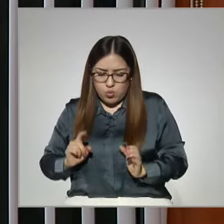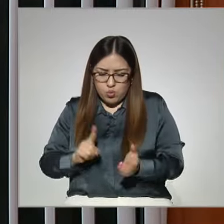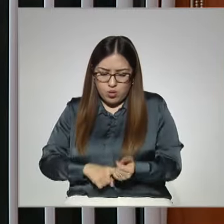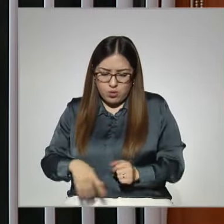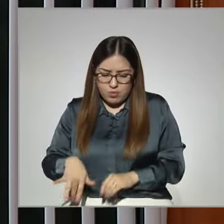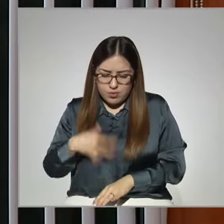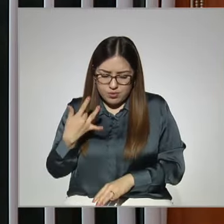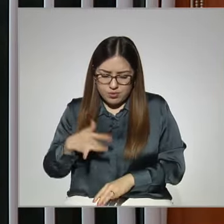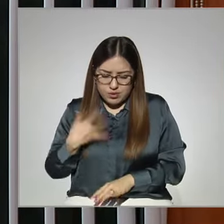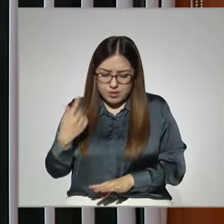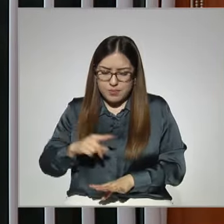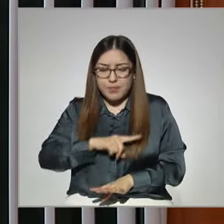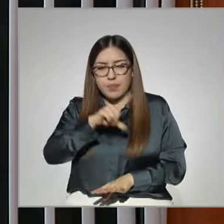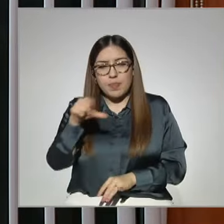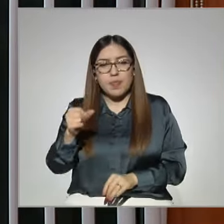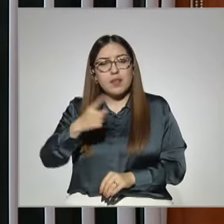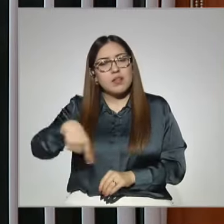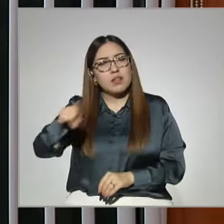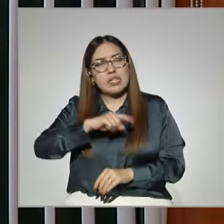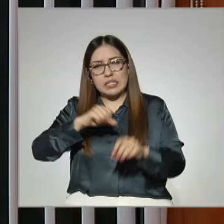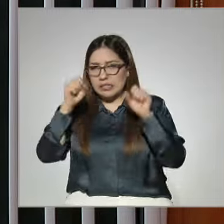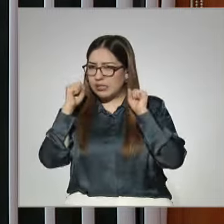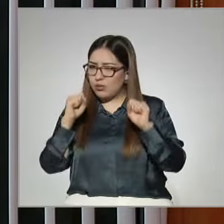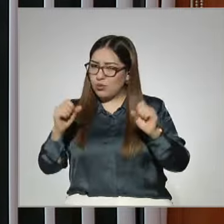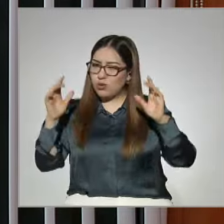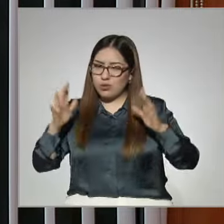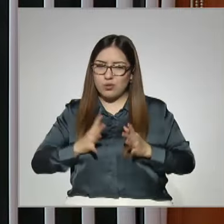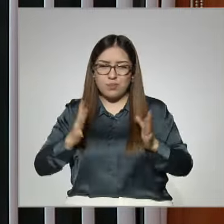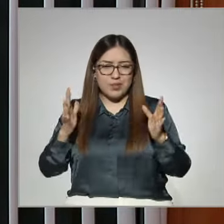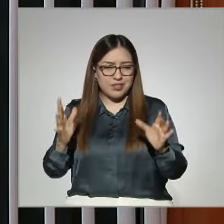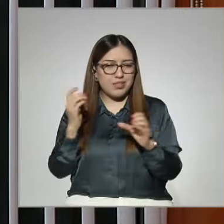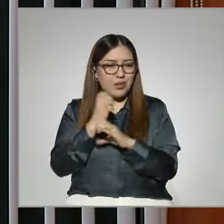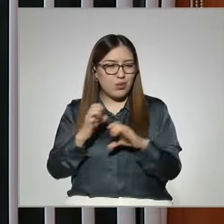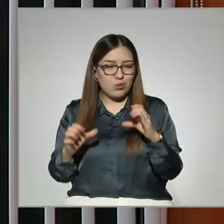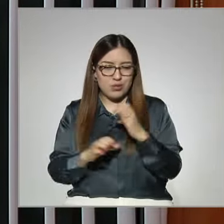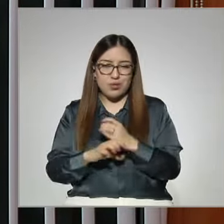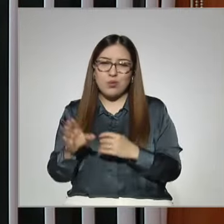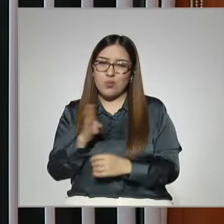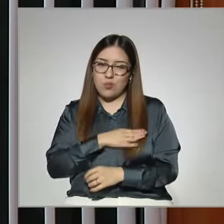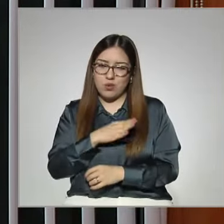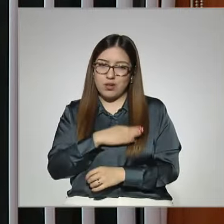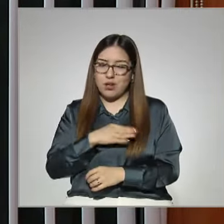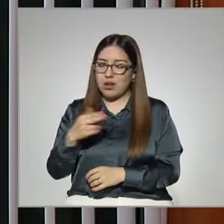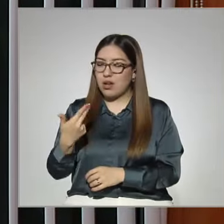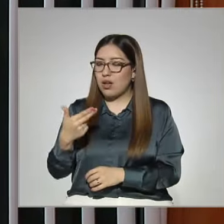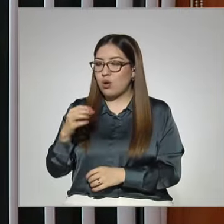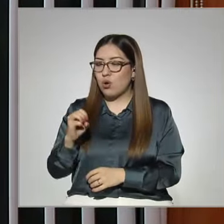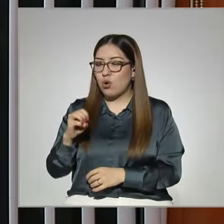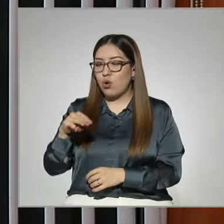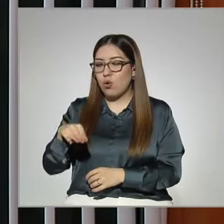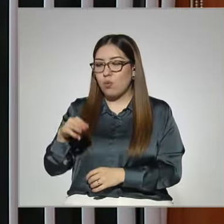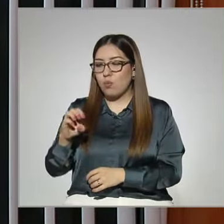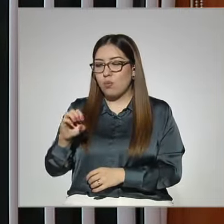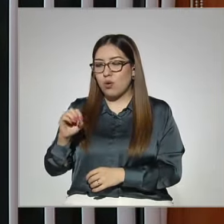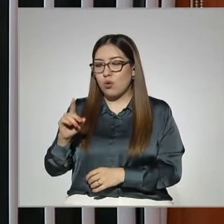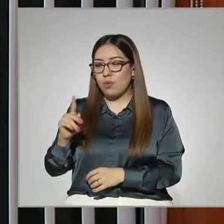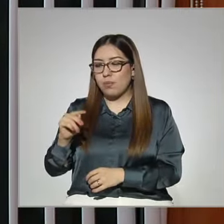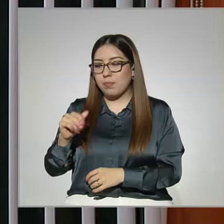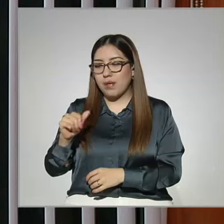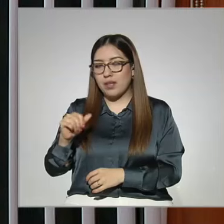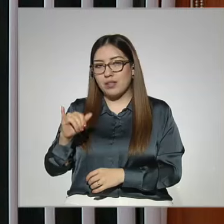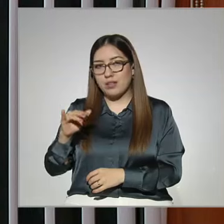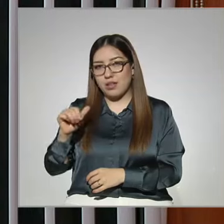y se van a llevar muchas sorpresas agradables. La homeopatía es muy barata. Puede